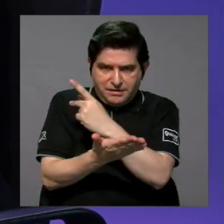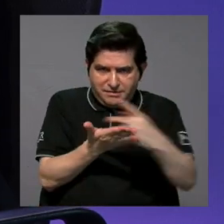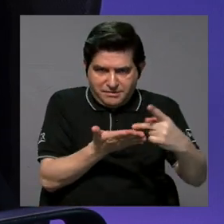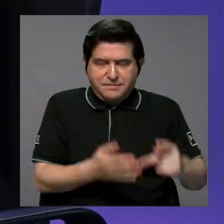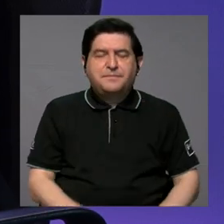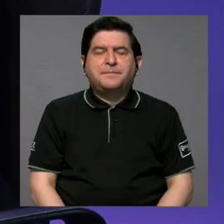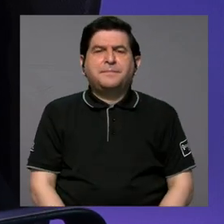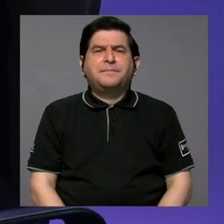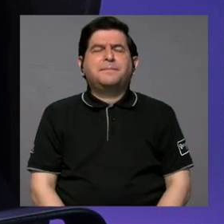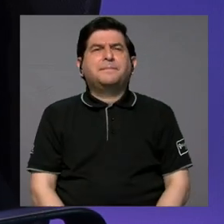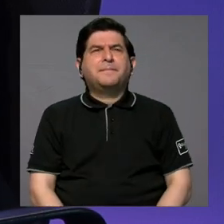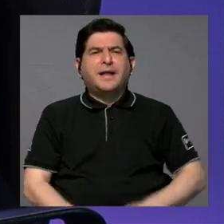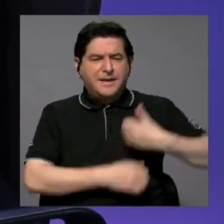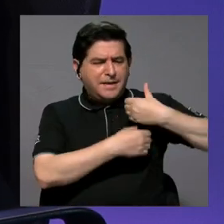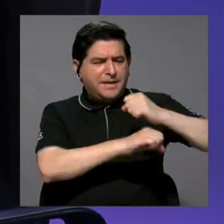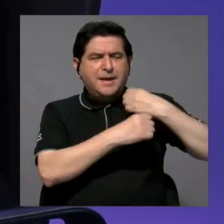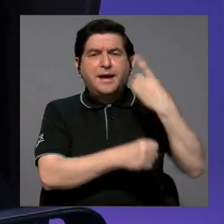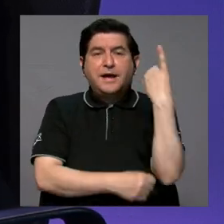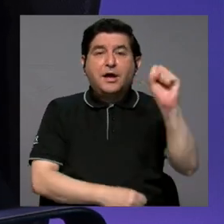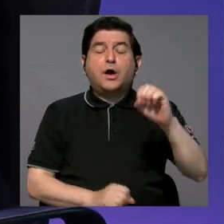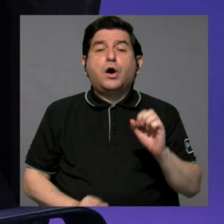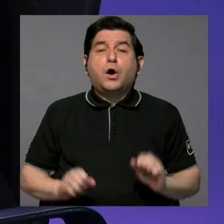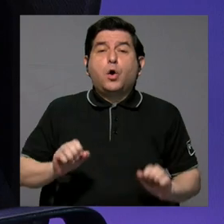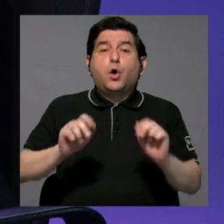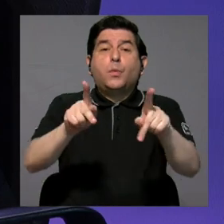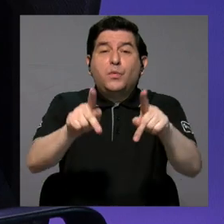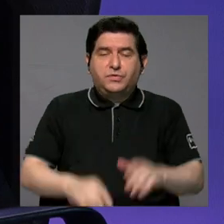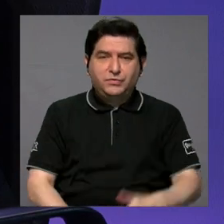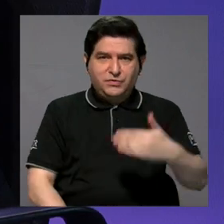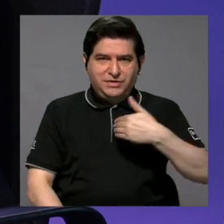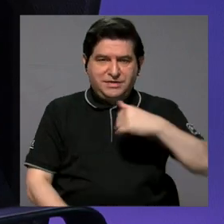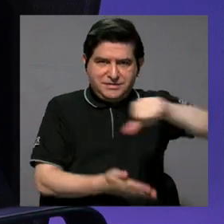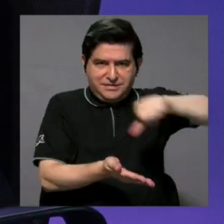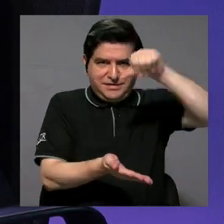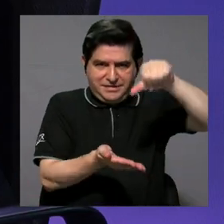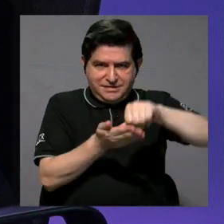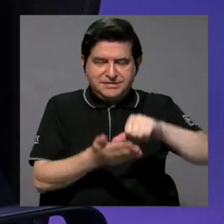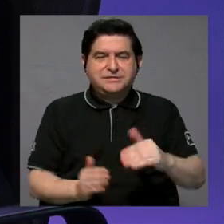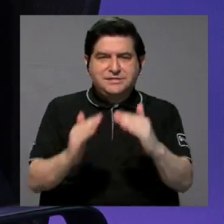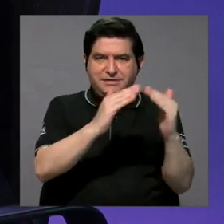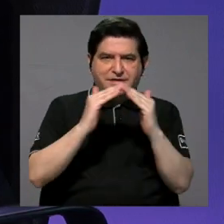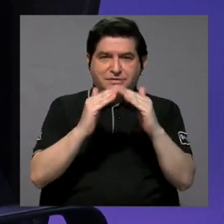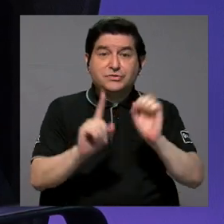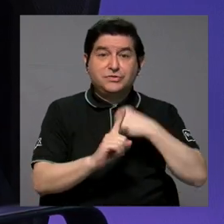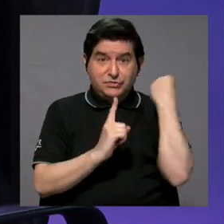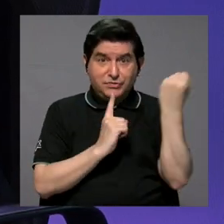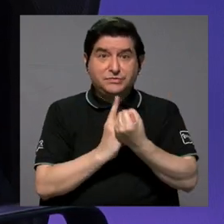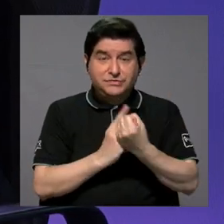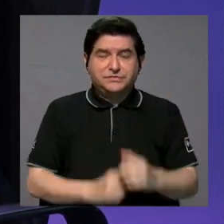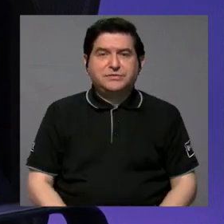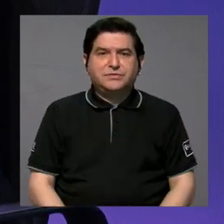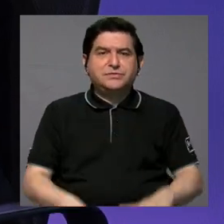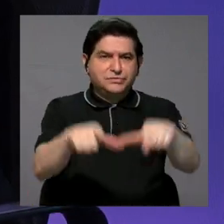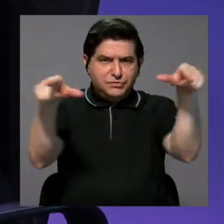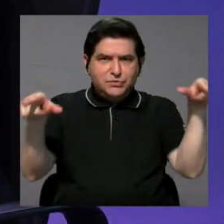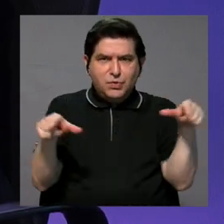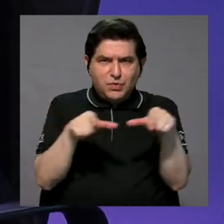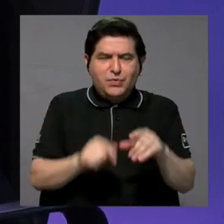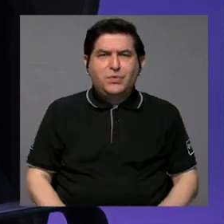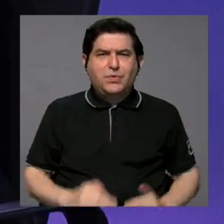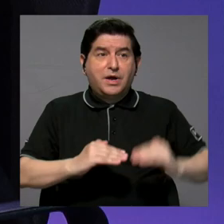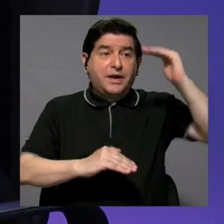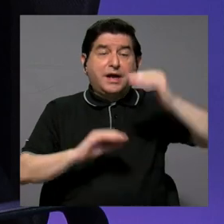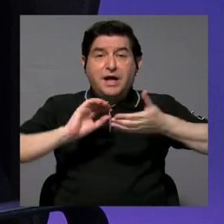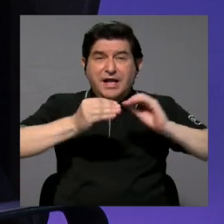a la Municipalidad de San Parados les llega la oportunidad de contar con un centro cívico. Las condiciones eran que tuviésemos un lugar pues con